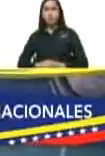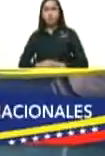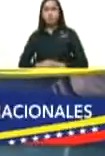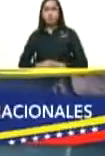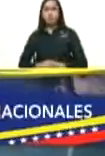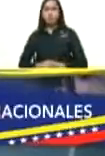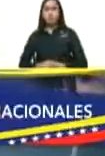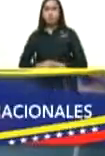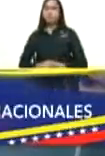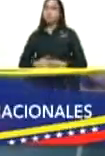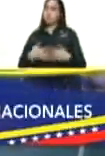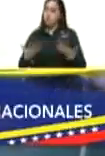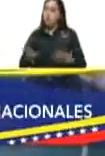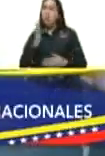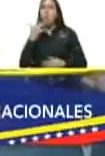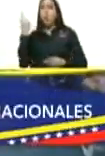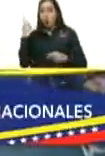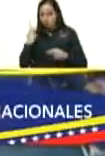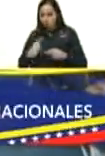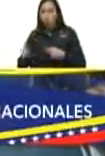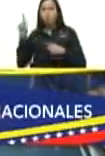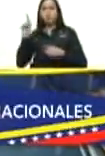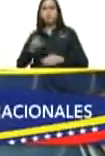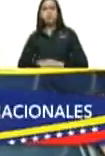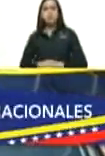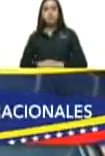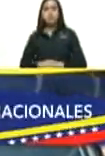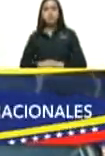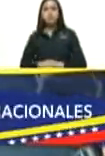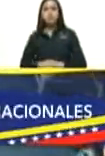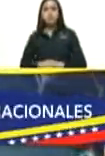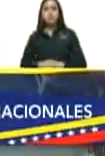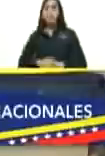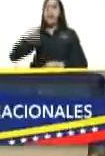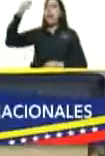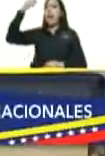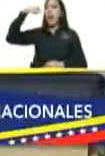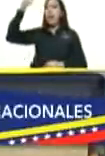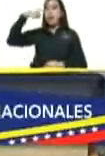les pongo otro ejemplo cuando apareció el Rendecivir